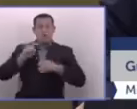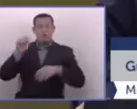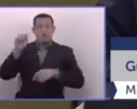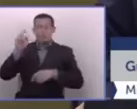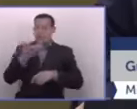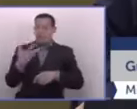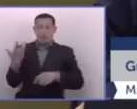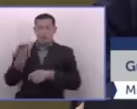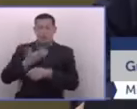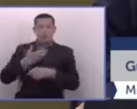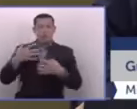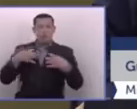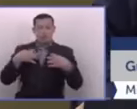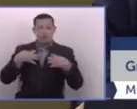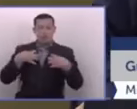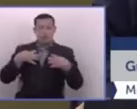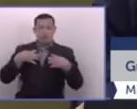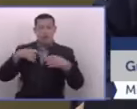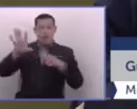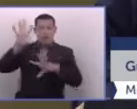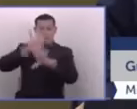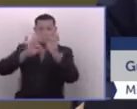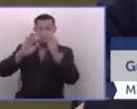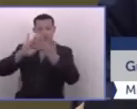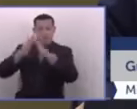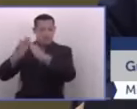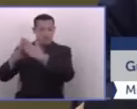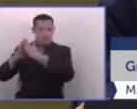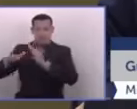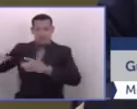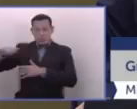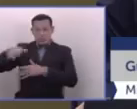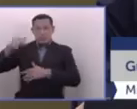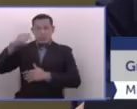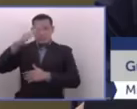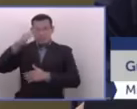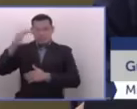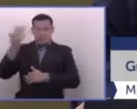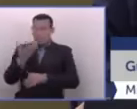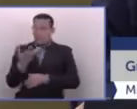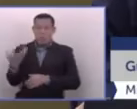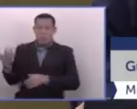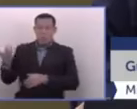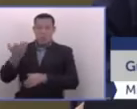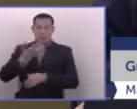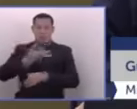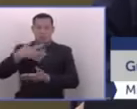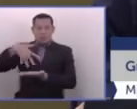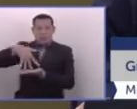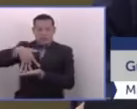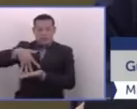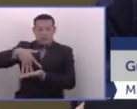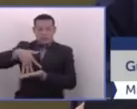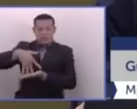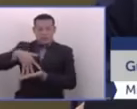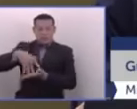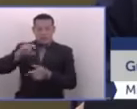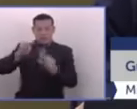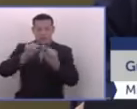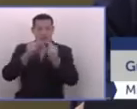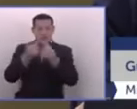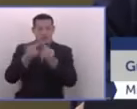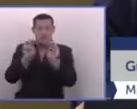todos vivimos en algún municipio y en alguna colonia de este país. Y todos hemos sido víctimas de estos